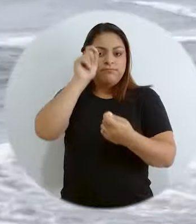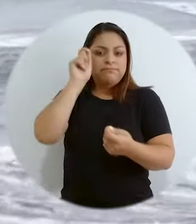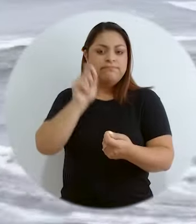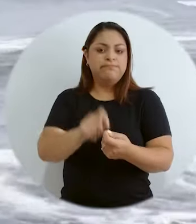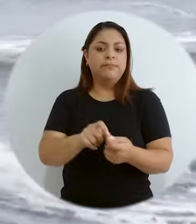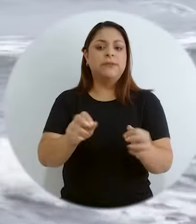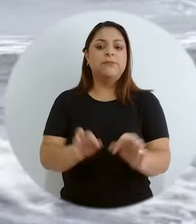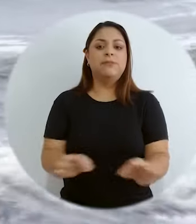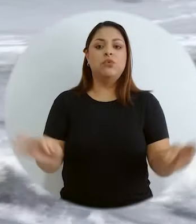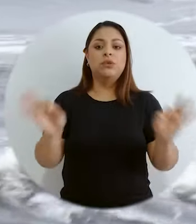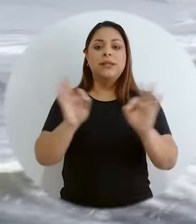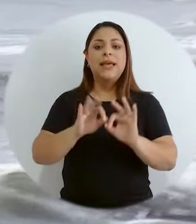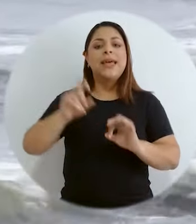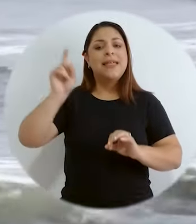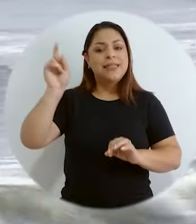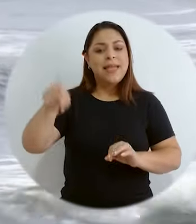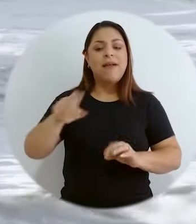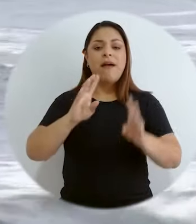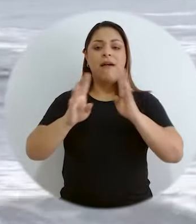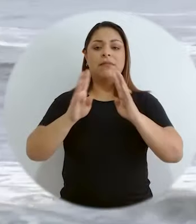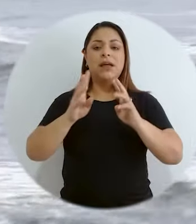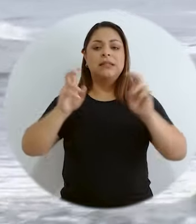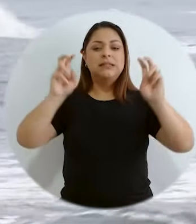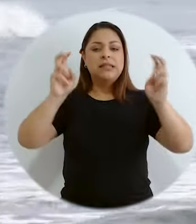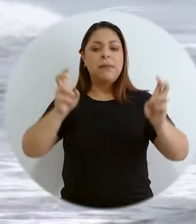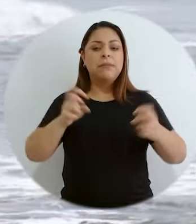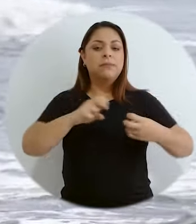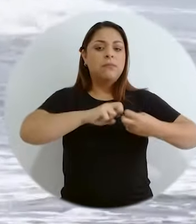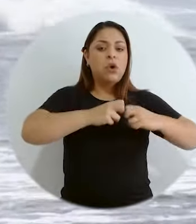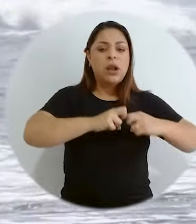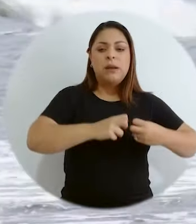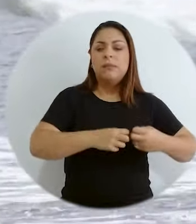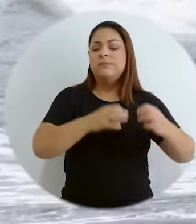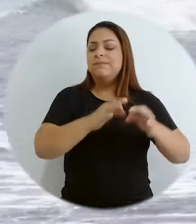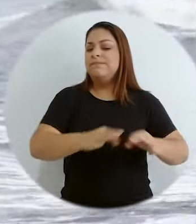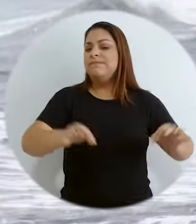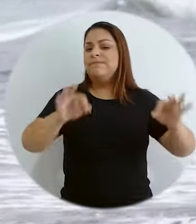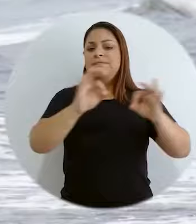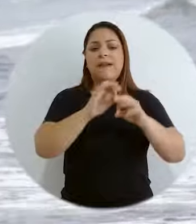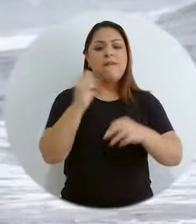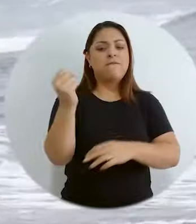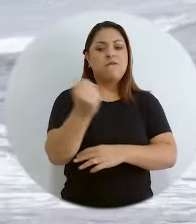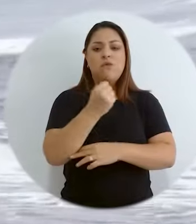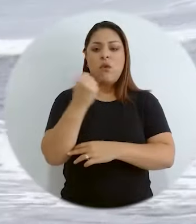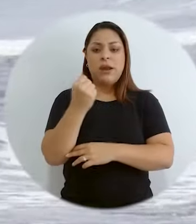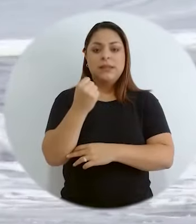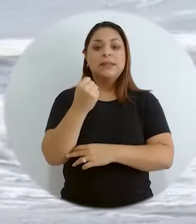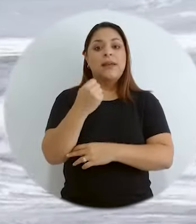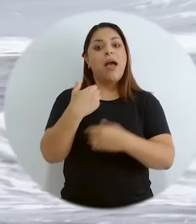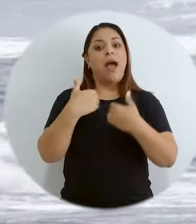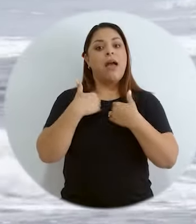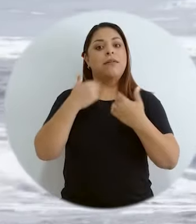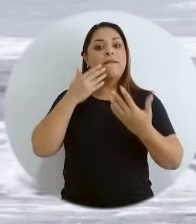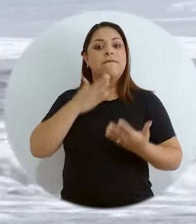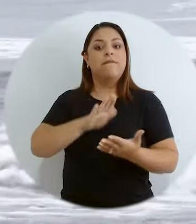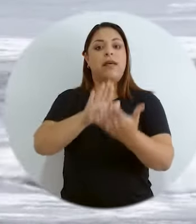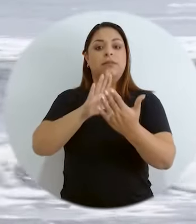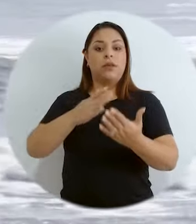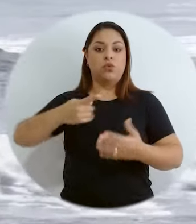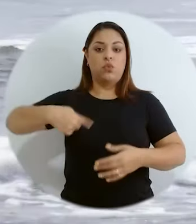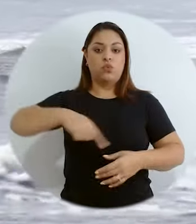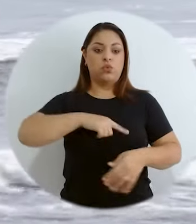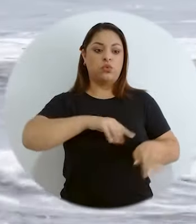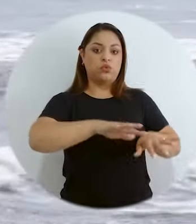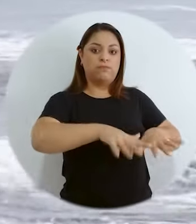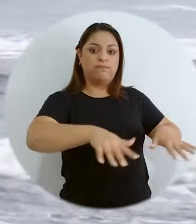¿verdad?, en abordar los problemas más importantes que afectan nuestros mares y océanos. ¿Cuáles podríamos decir desde